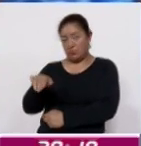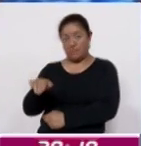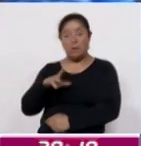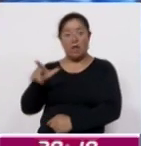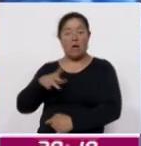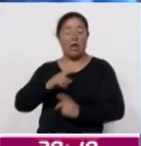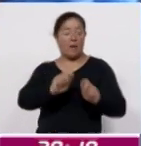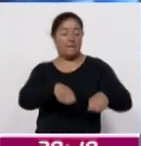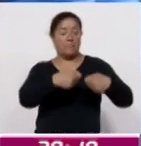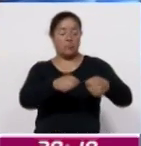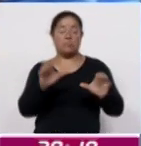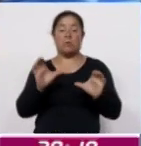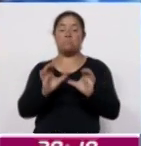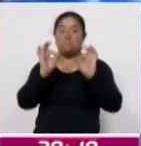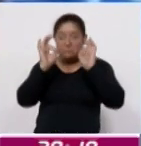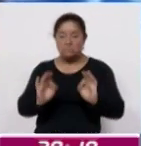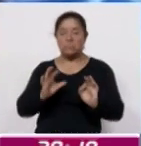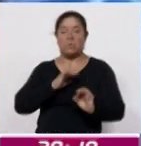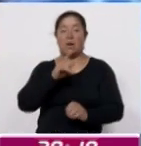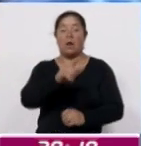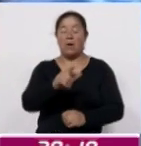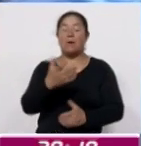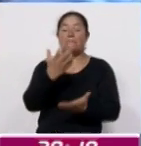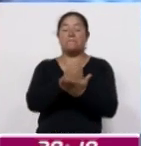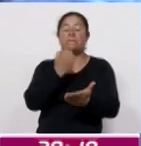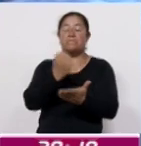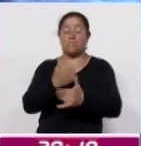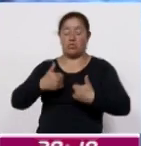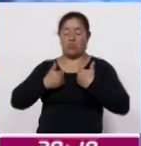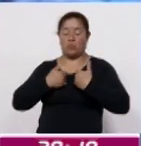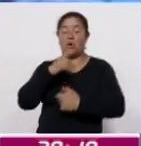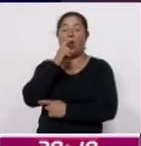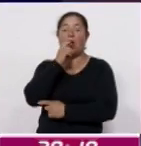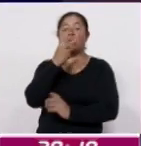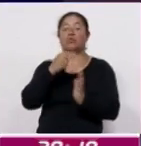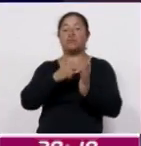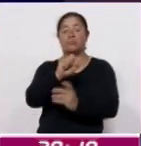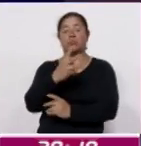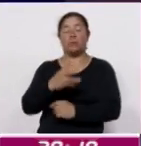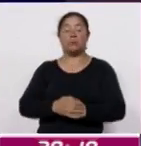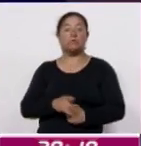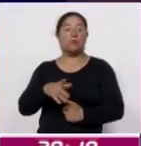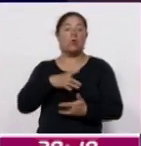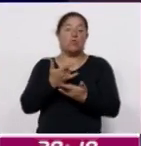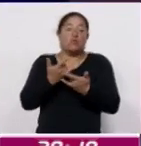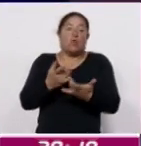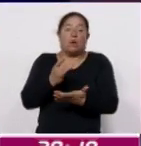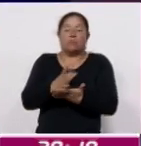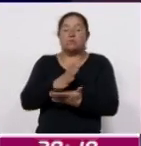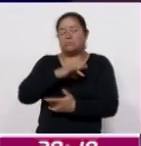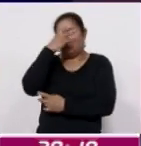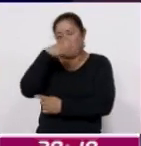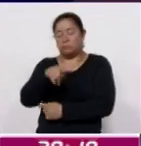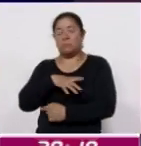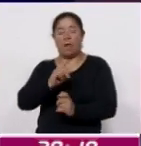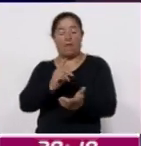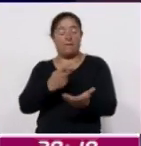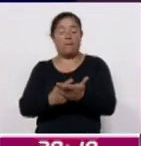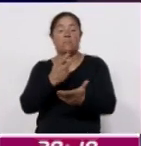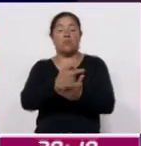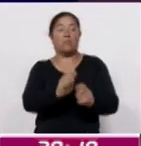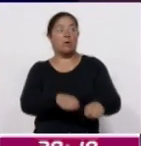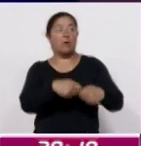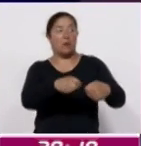de Excelencia en el Premio Mundial Juvenil del Agua 2024, en un hecho histórico para México. El diploma fue entregado por la